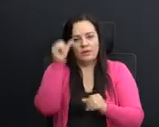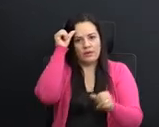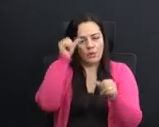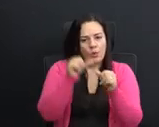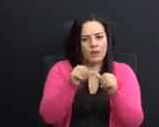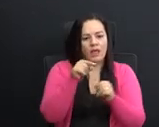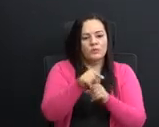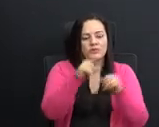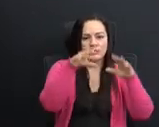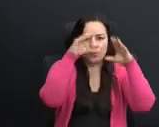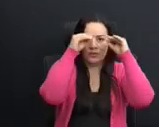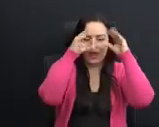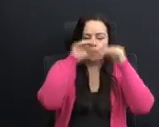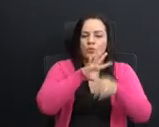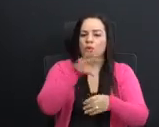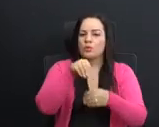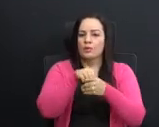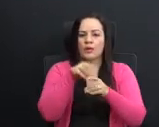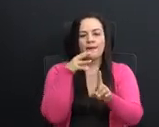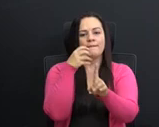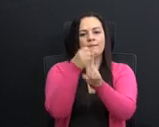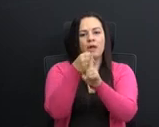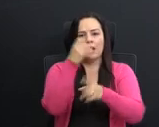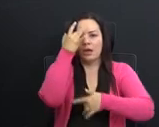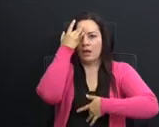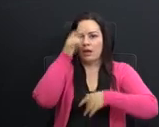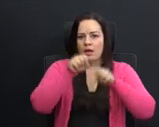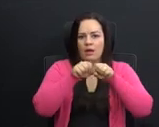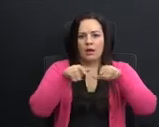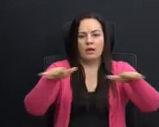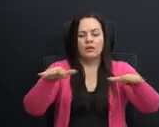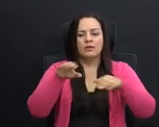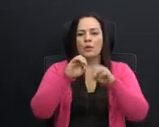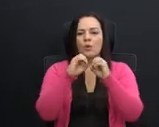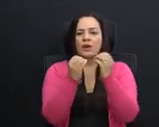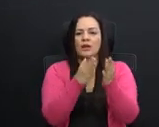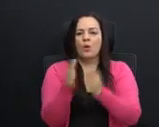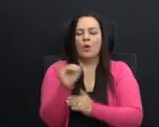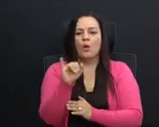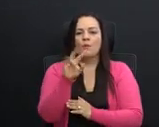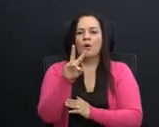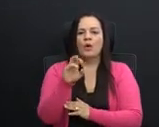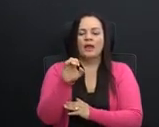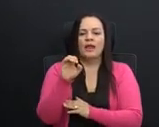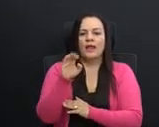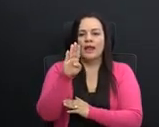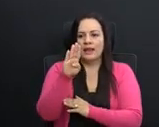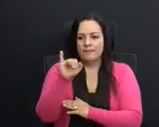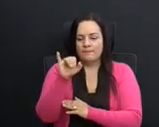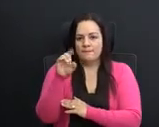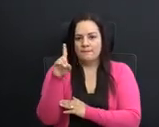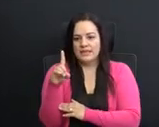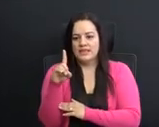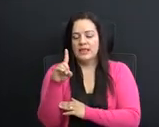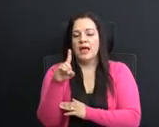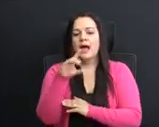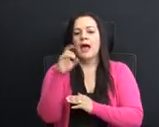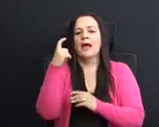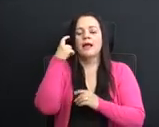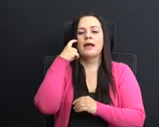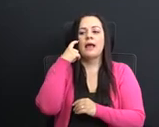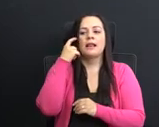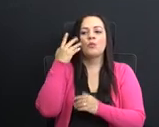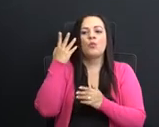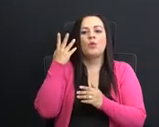datos no incluyen el impacto de la pandemia y organismos como el BID han calculado que en el